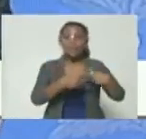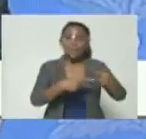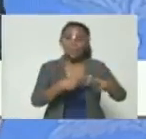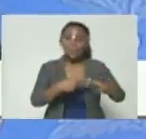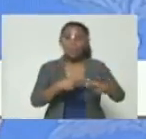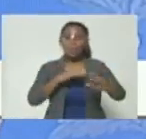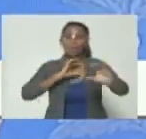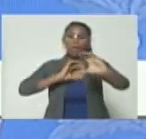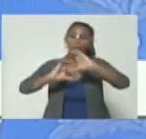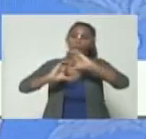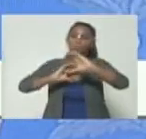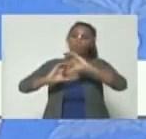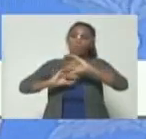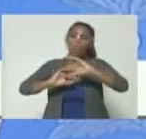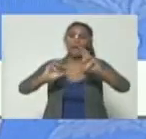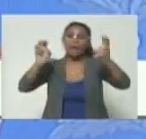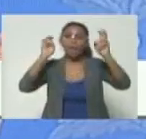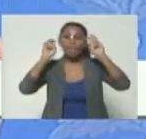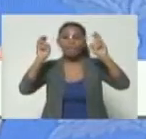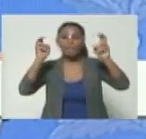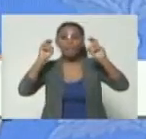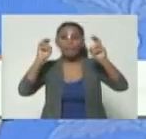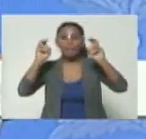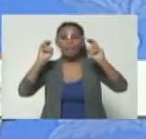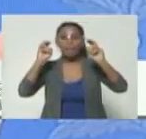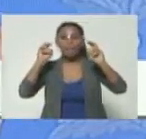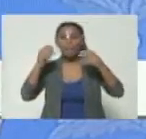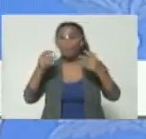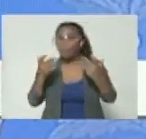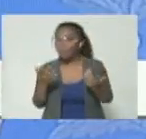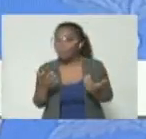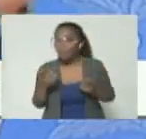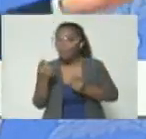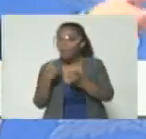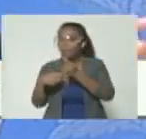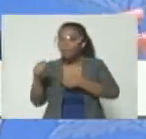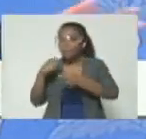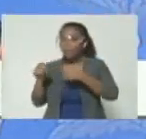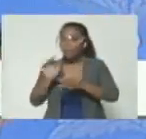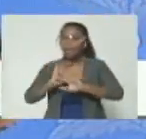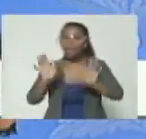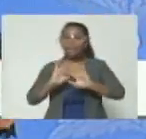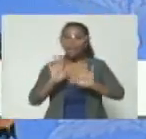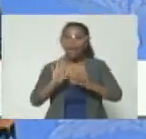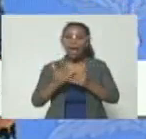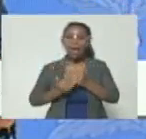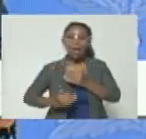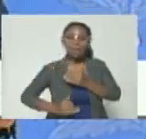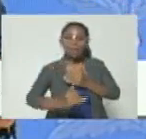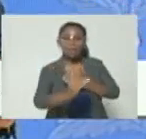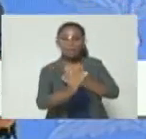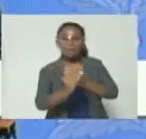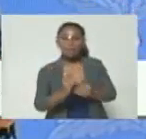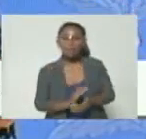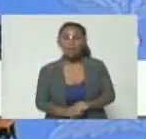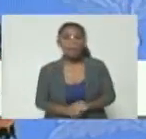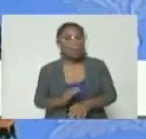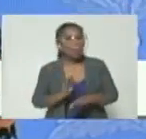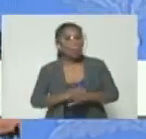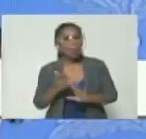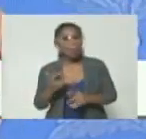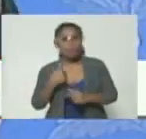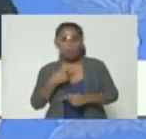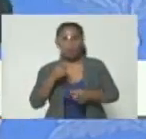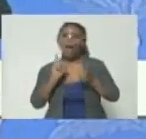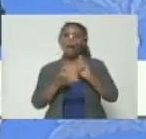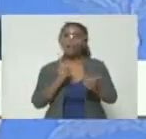a los efectos de las negociaciones que ya están avanzando, porque yo a veces